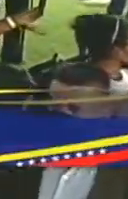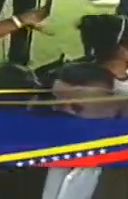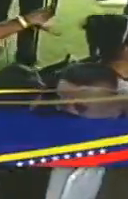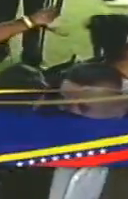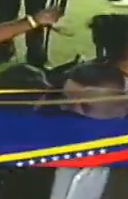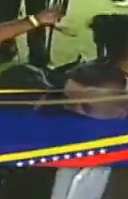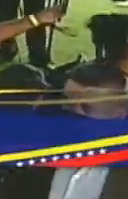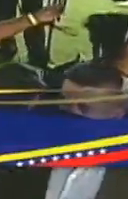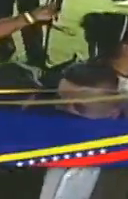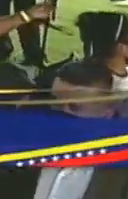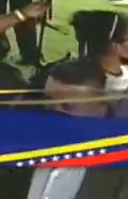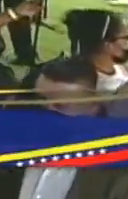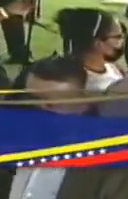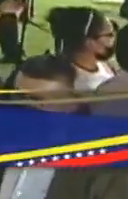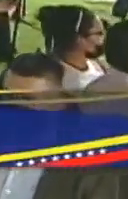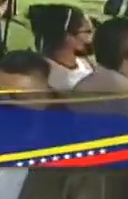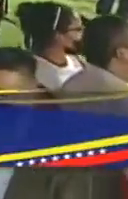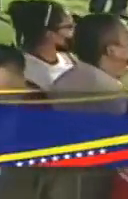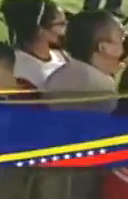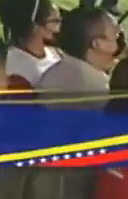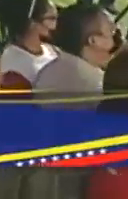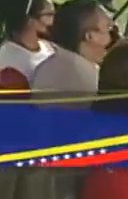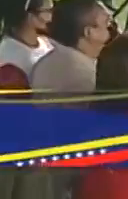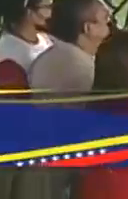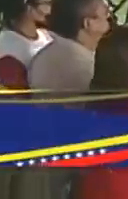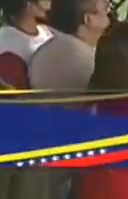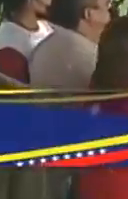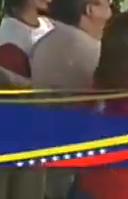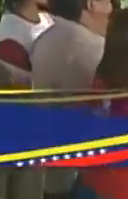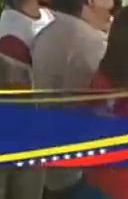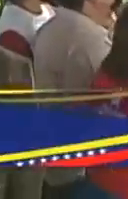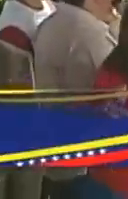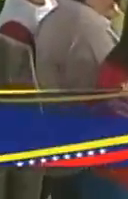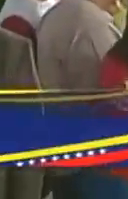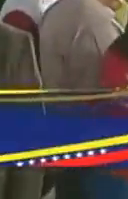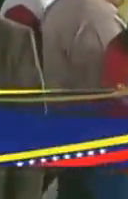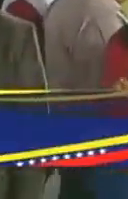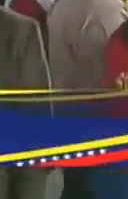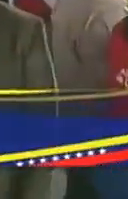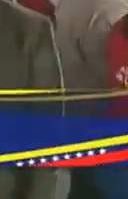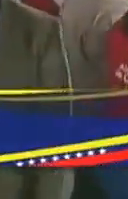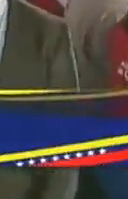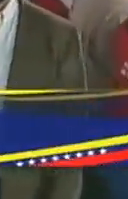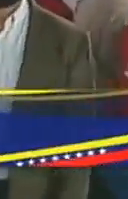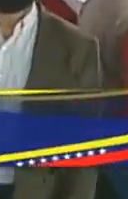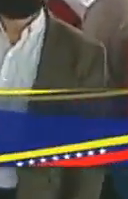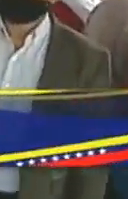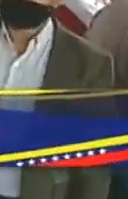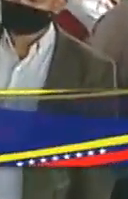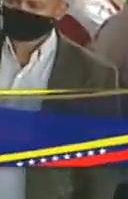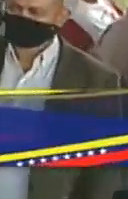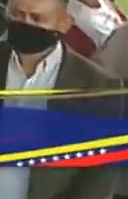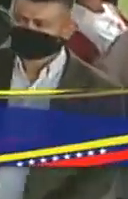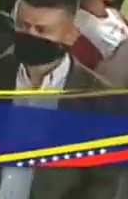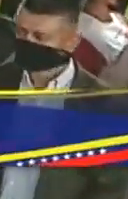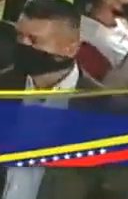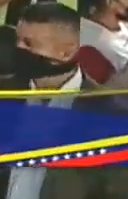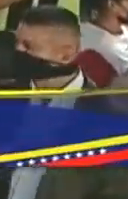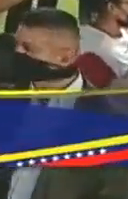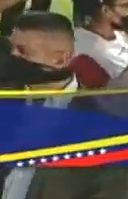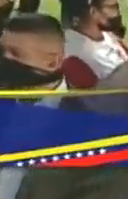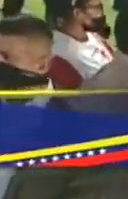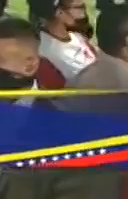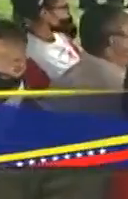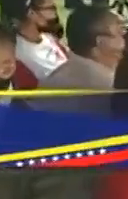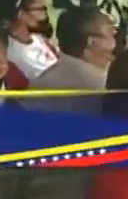Viviendo Venezolano, los Comités de Tierras Urbanas, el Frente Francisco de Miranda y el Movimiento de Pobladores. Son todos movimientos activos y una